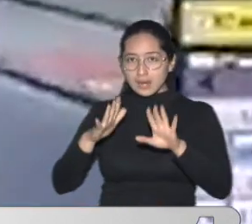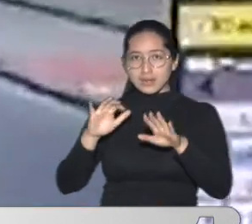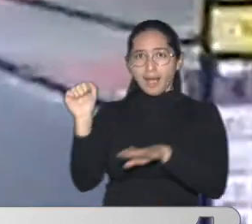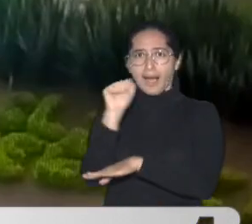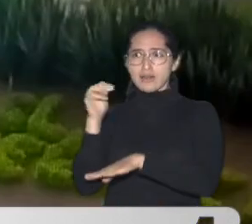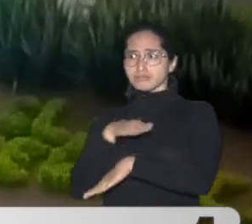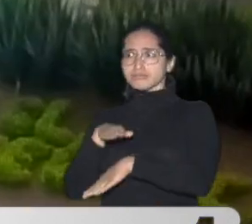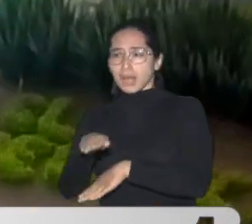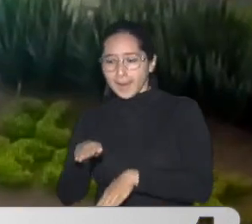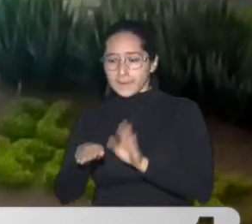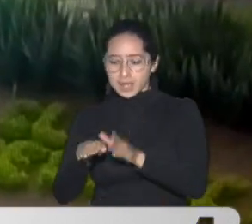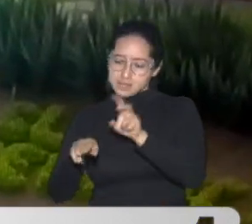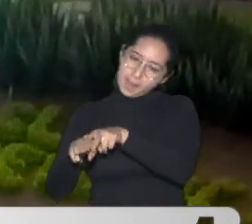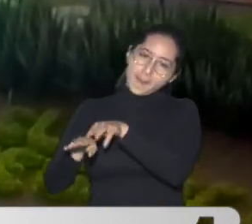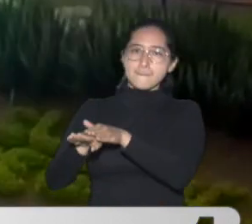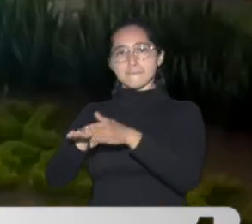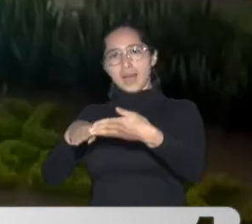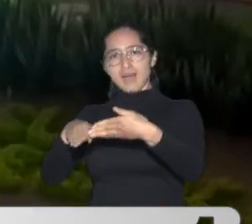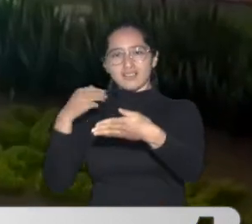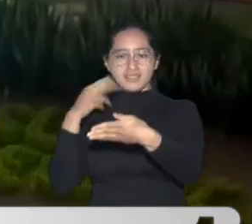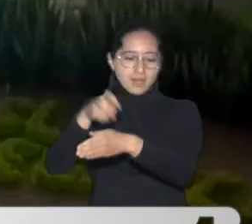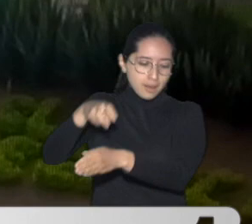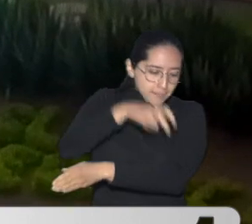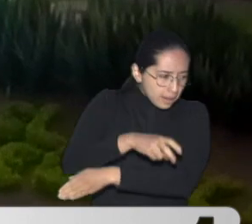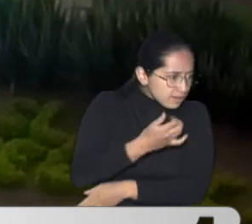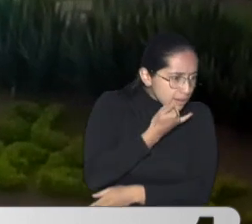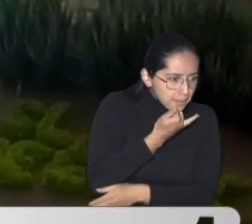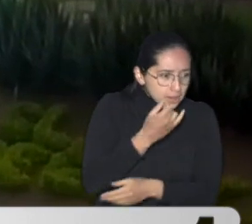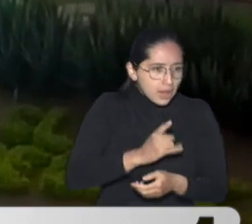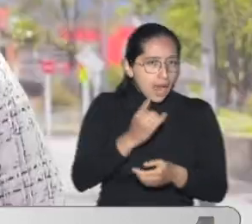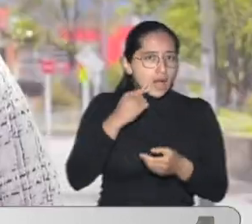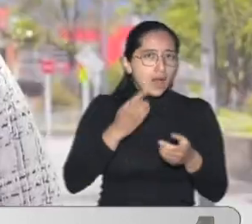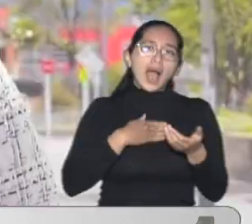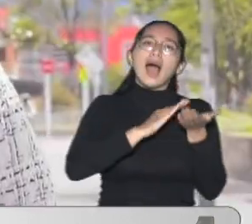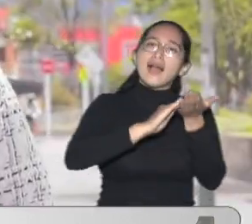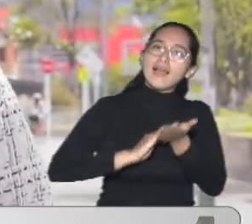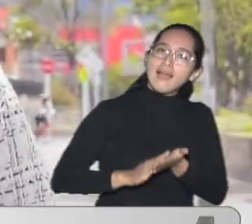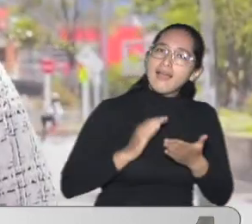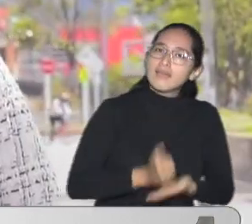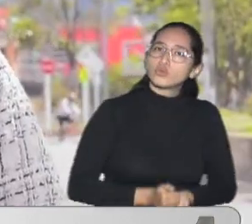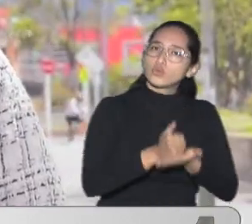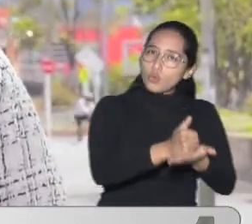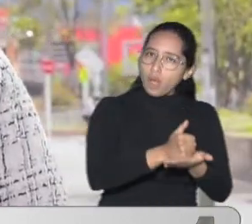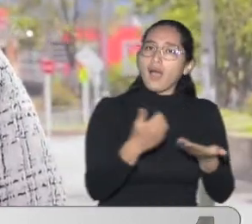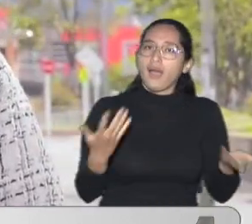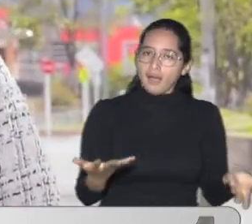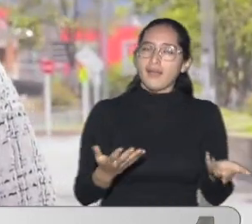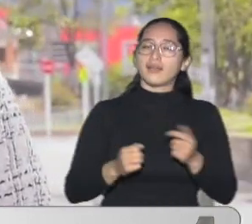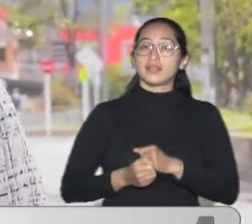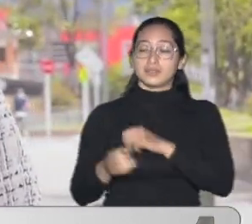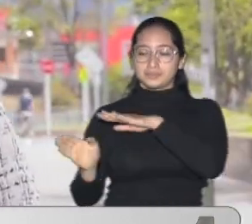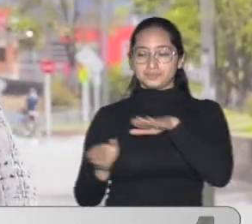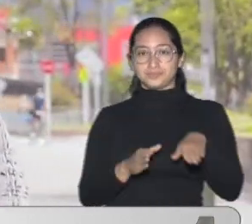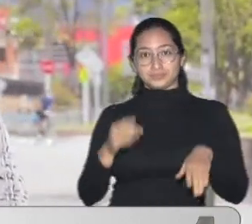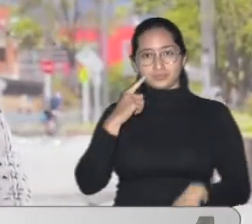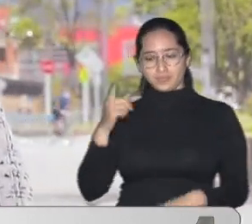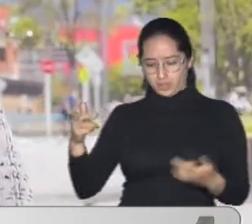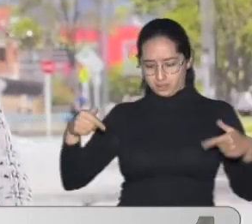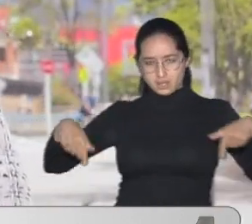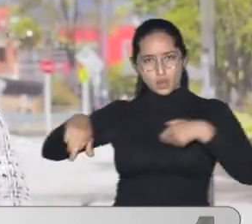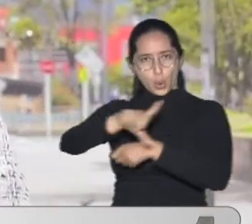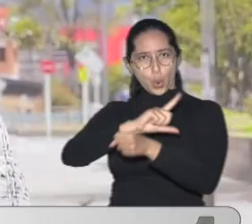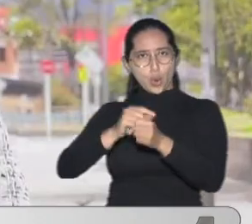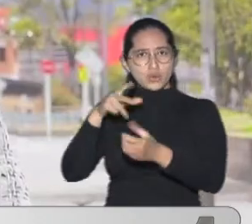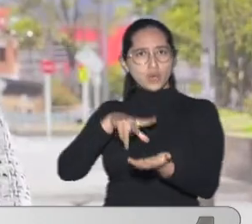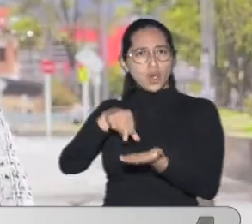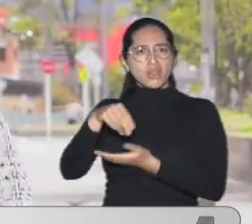primeros auxilios a las personas que se encuentren afectadas por el choque Y la saludo desde la localidad de Puentaranda Porque a pocas